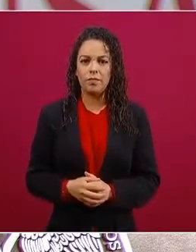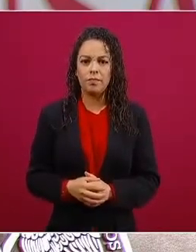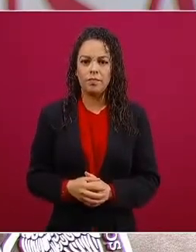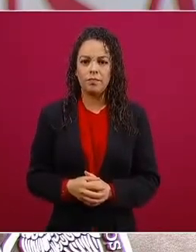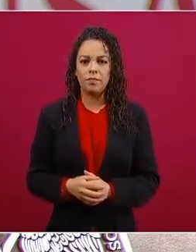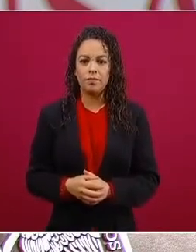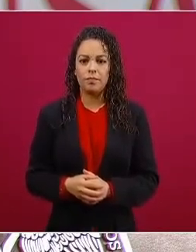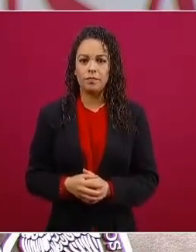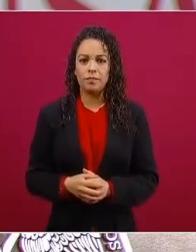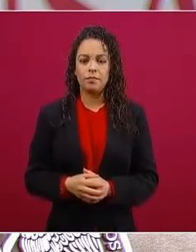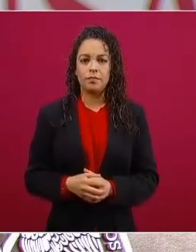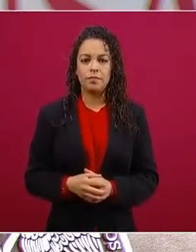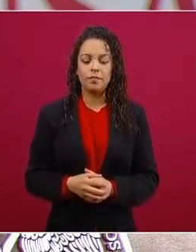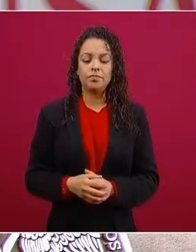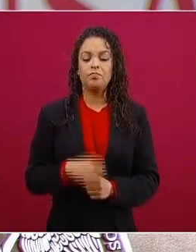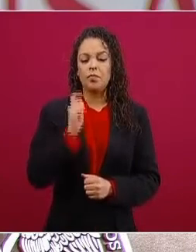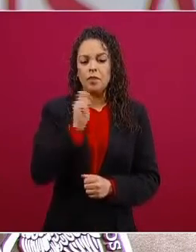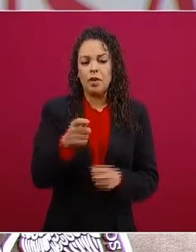a quiénes benefició.